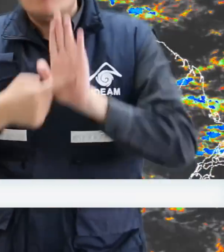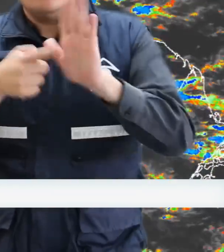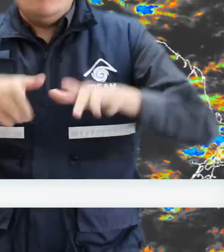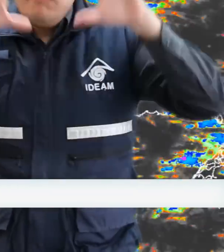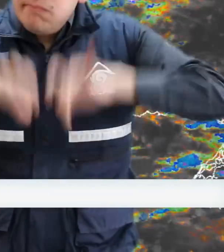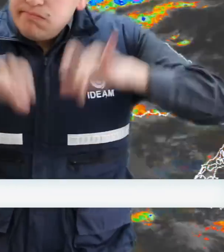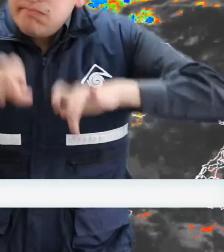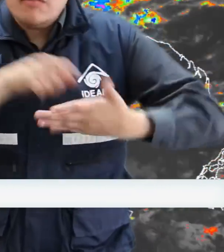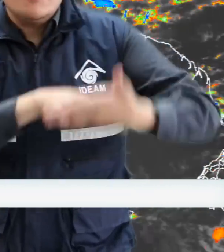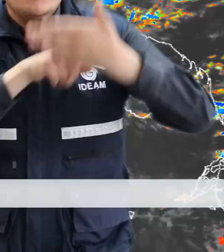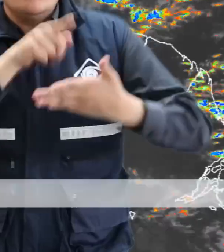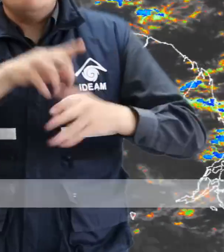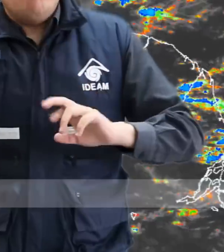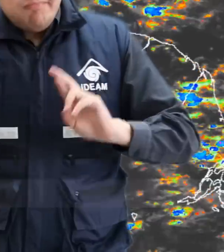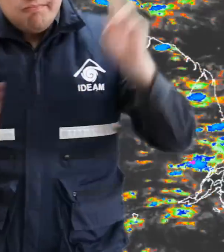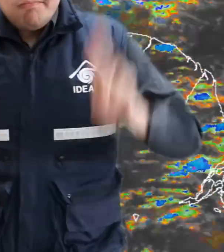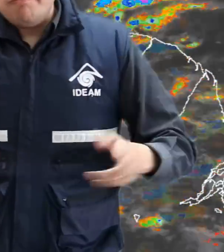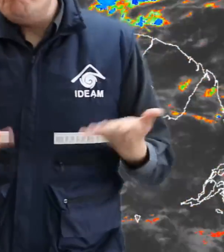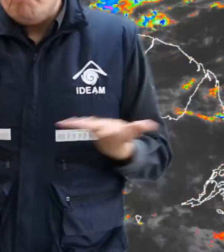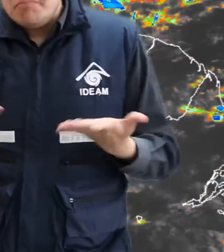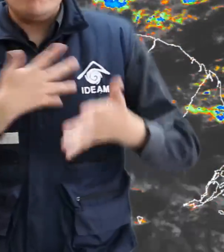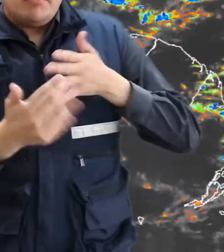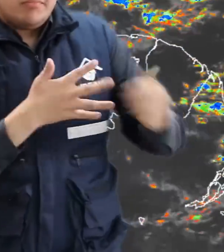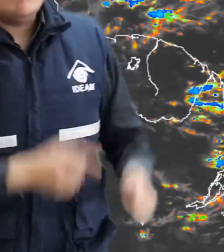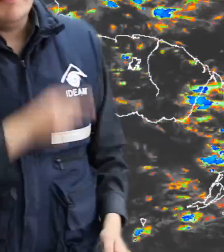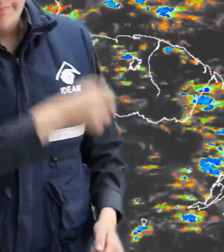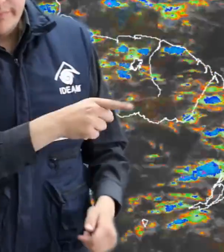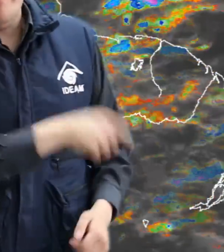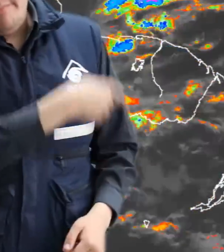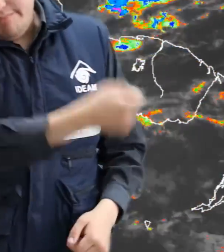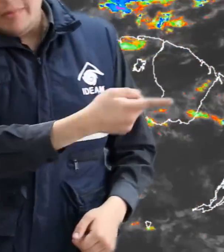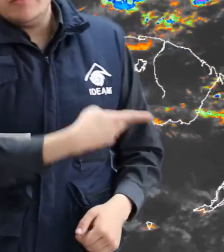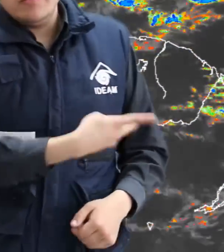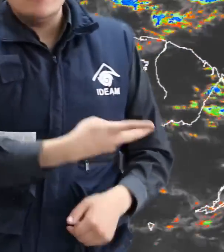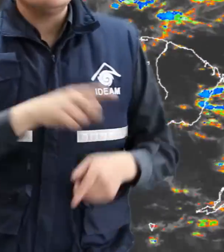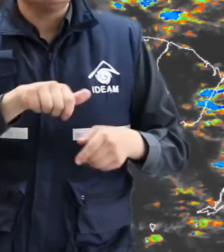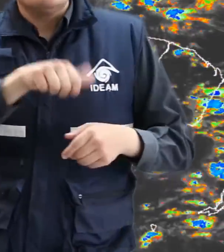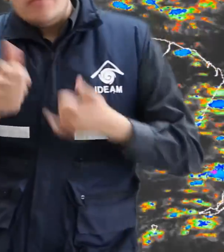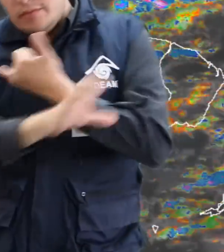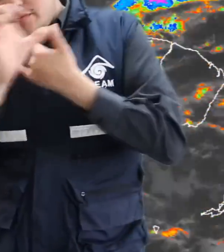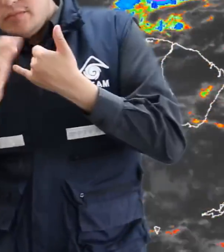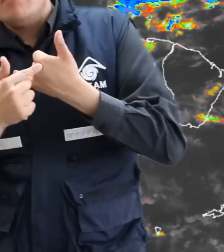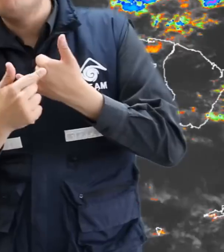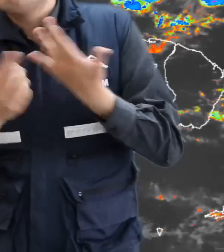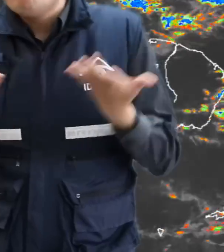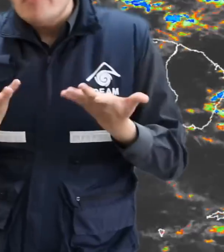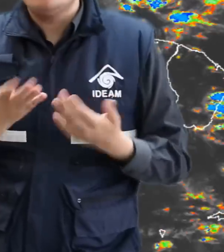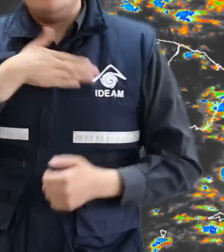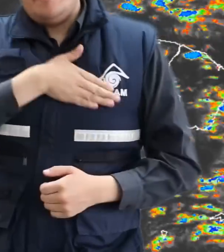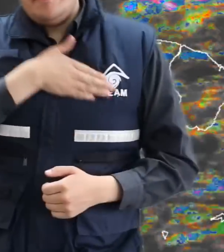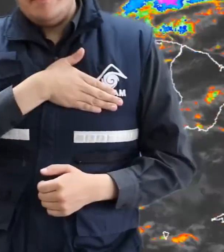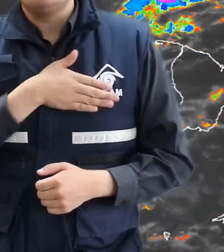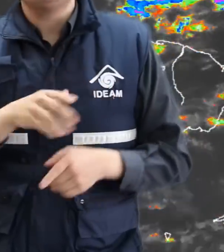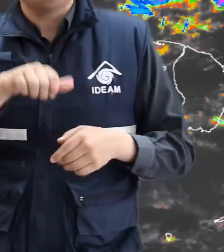precipitaciones con actividad eléctrica en el archipiélago de San Andrés y Providencia, en la región Caribe, en los departamentos de Bolívar